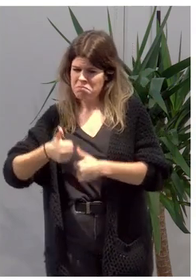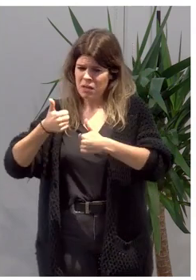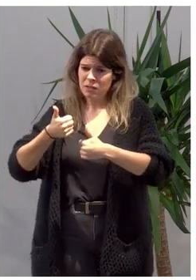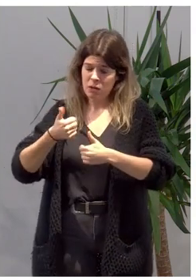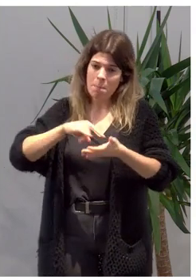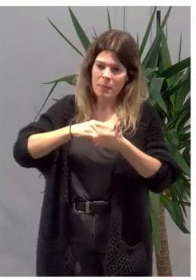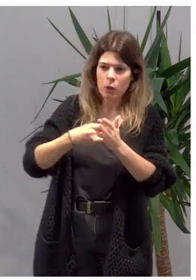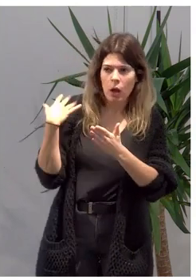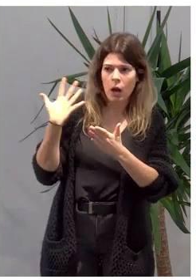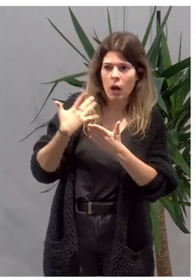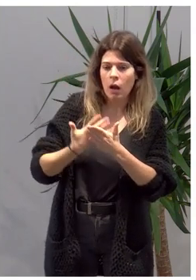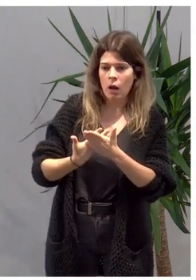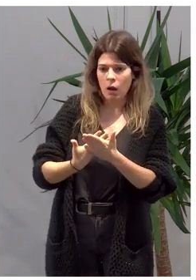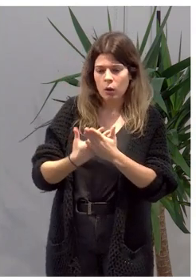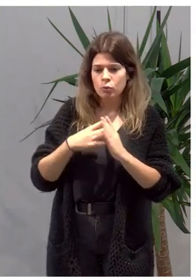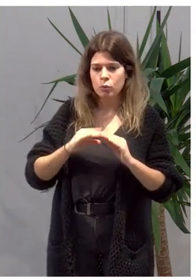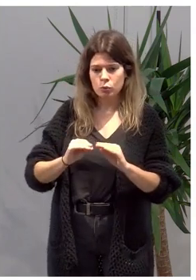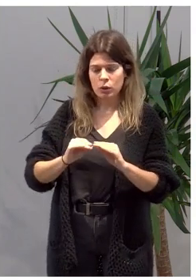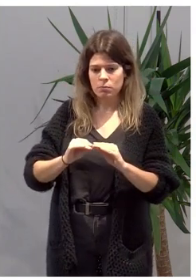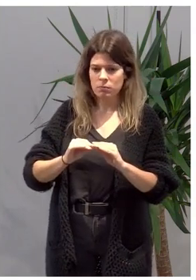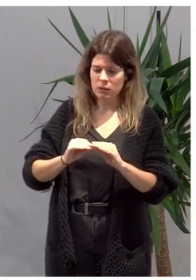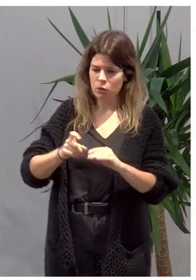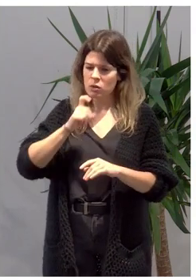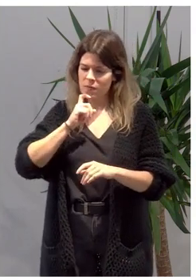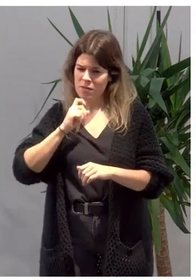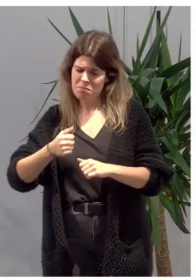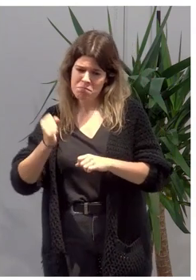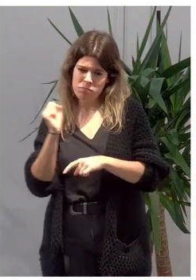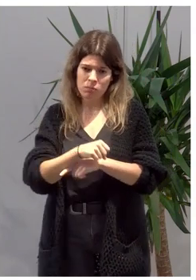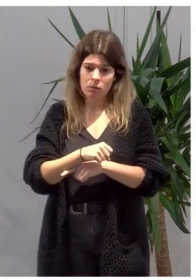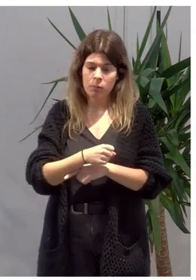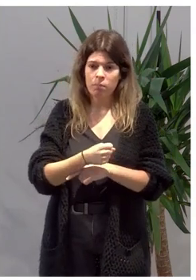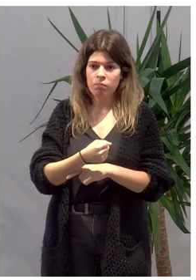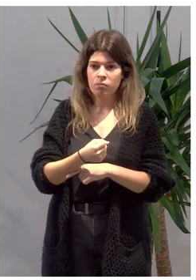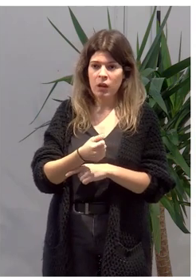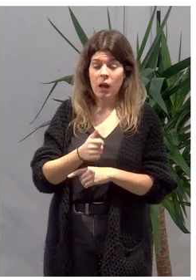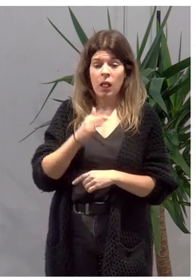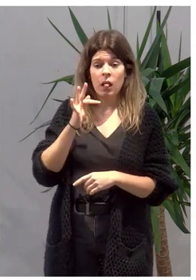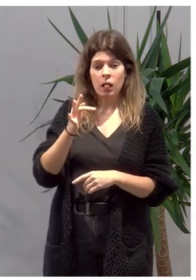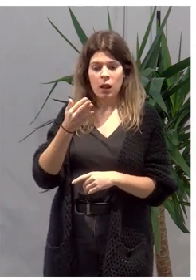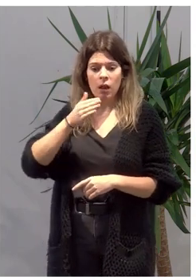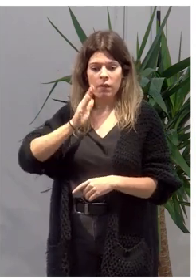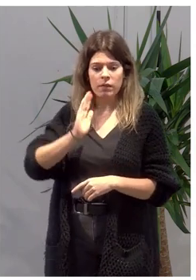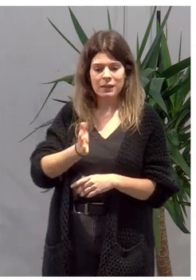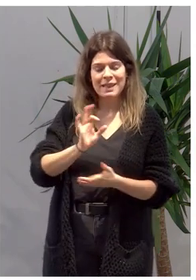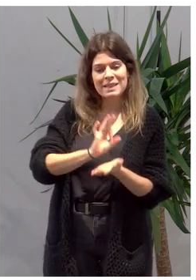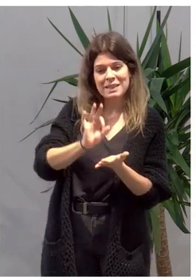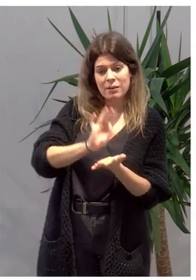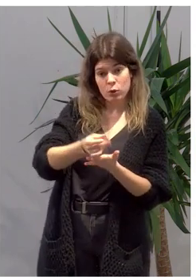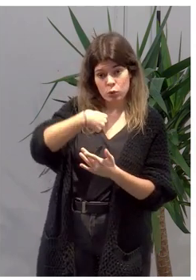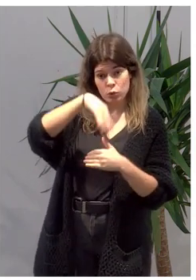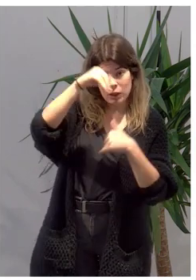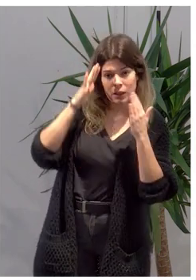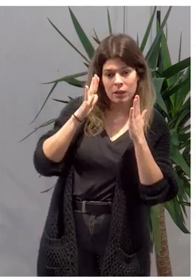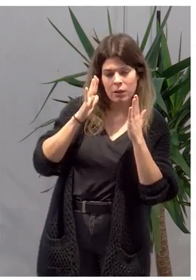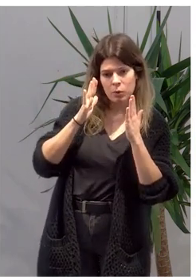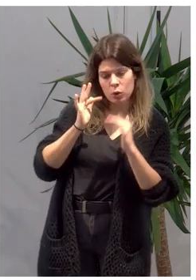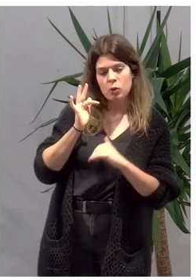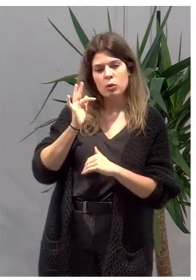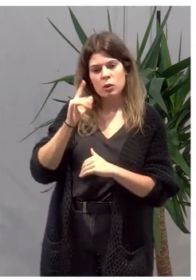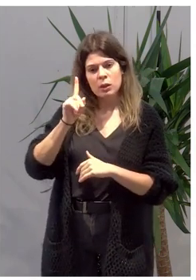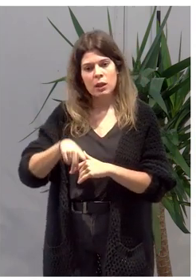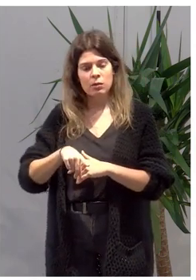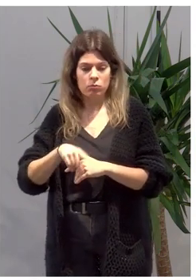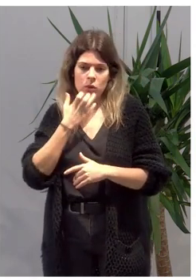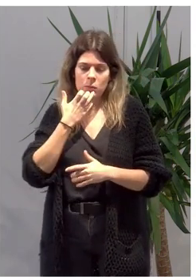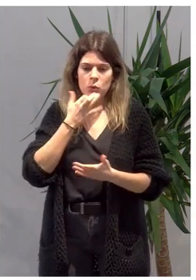utilizando para resolverlos e impactan no solamente en cada uno de los servicios que atendemos, sino como servicios